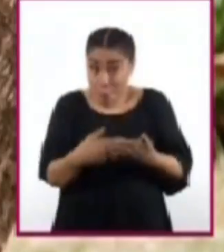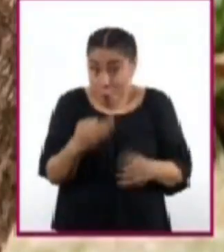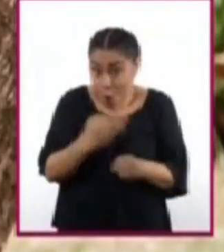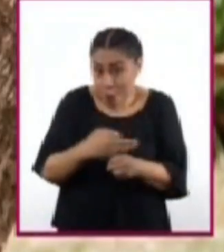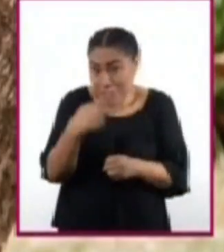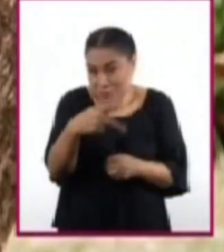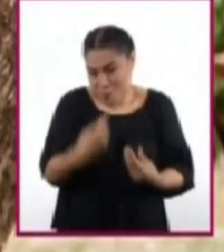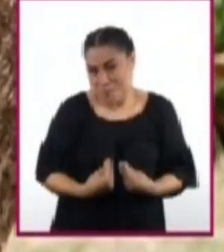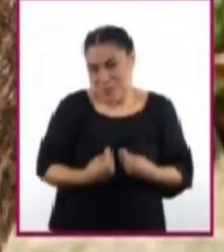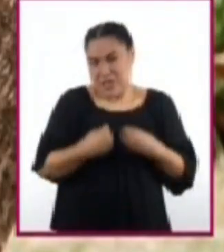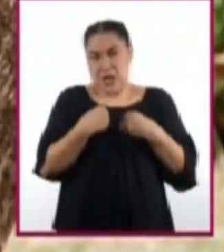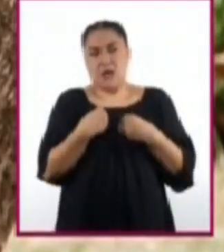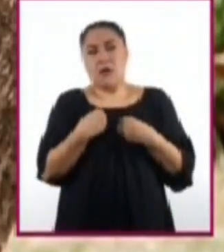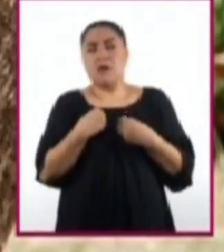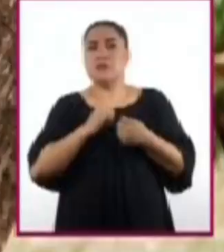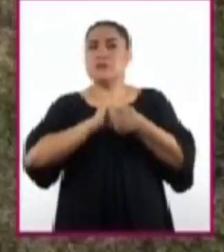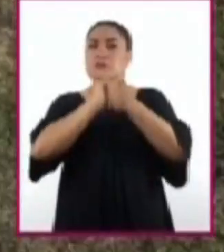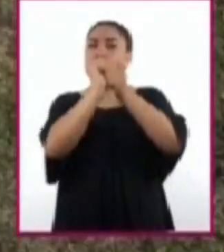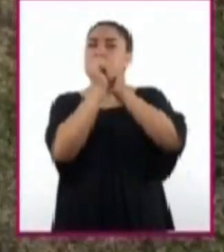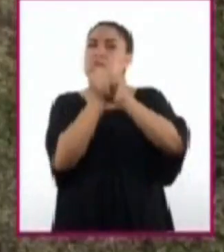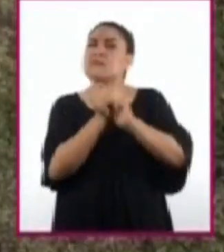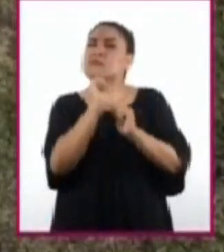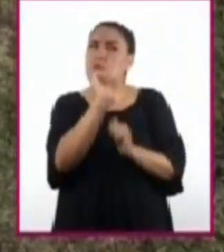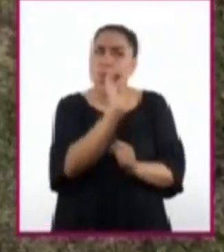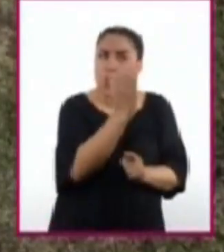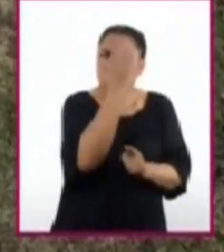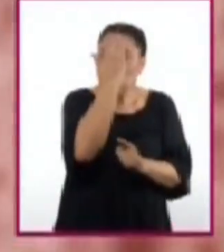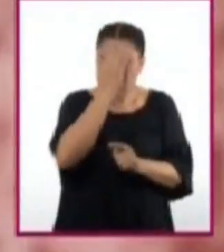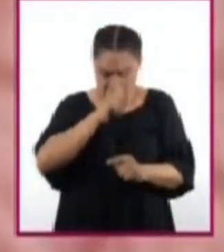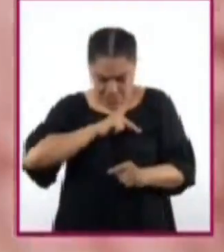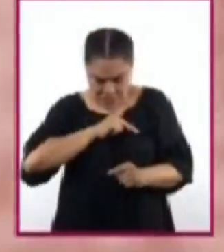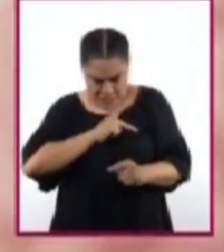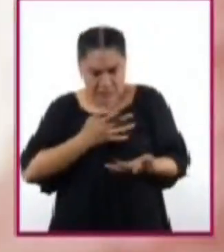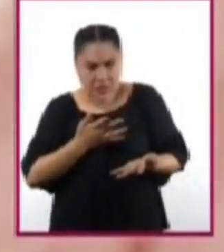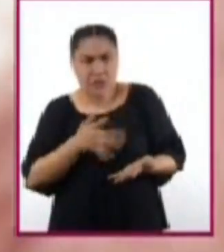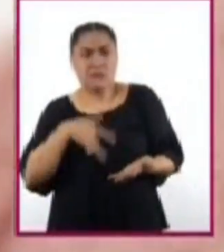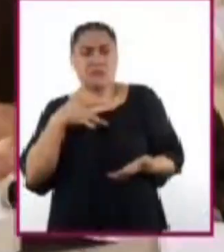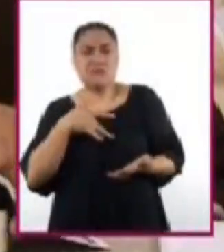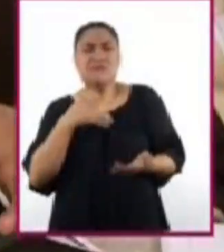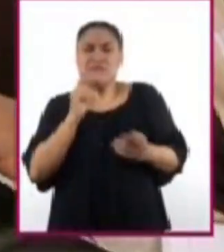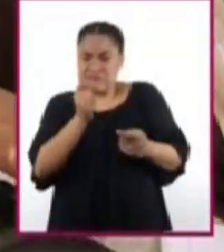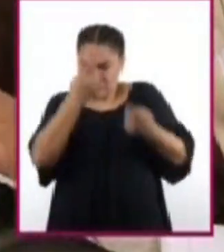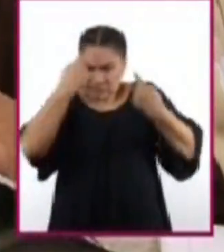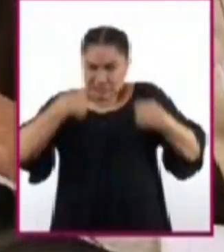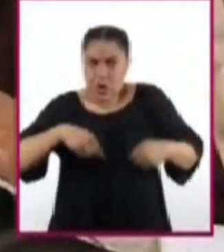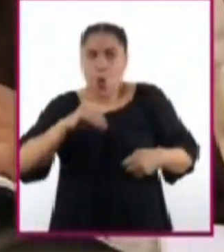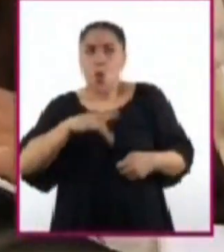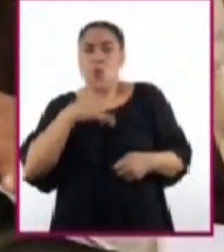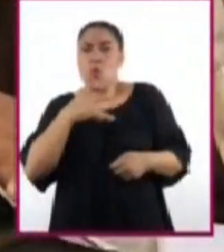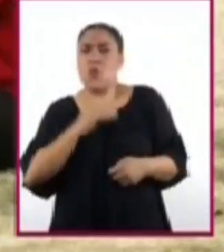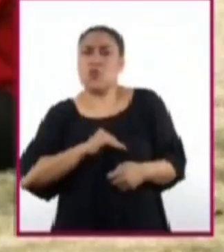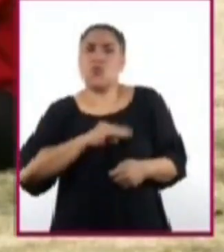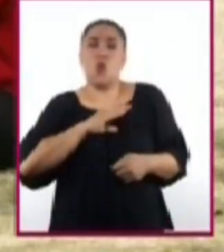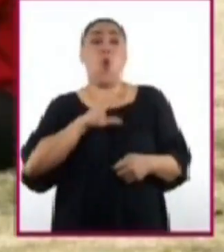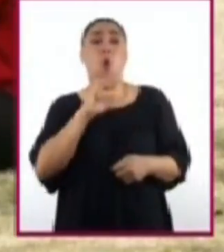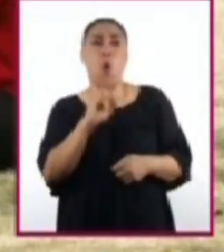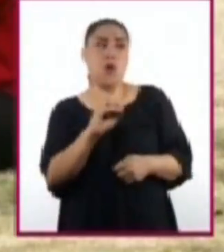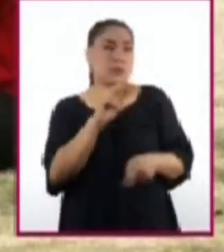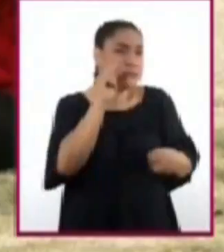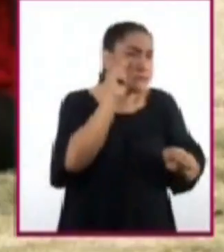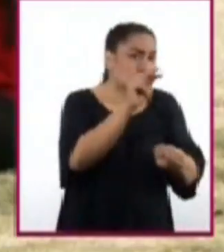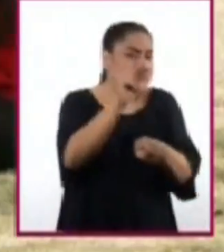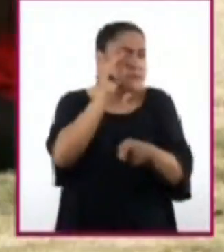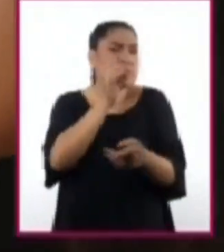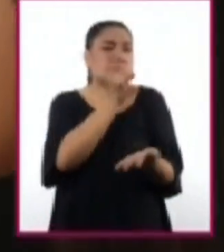se abre el camino hacia el autoconocimiento, la identidad y la autoestima. Así como la identificación de valores.